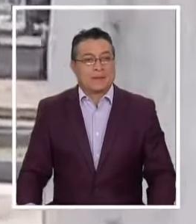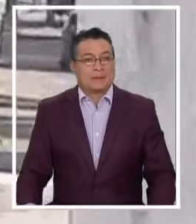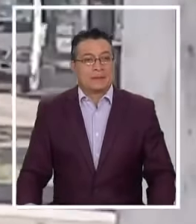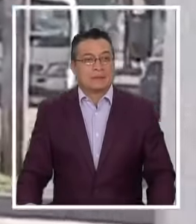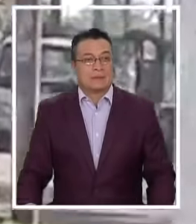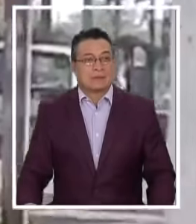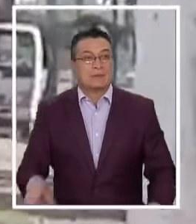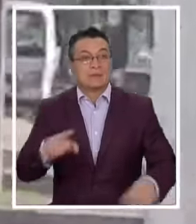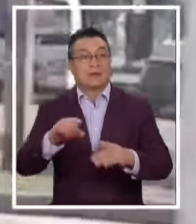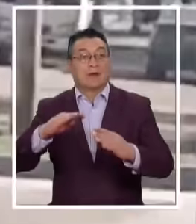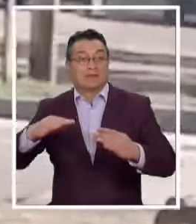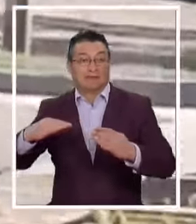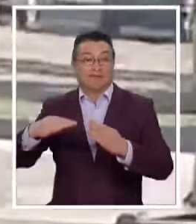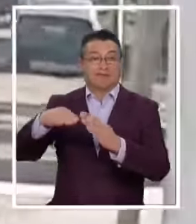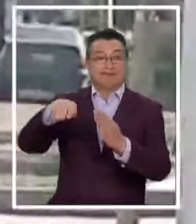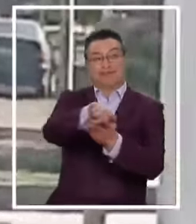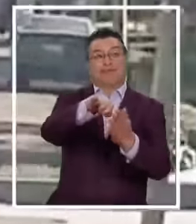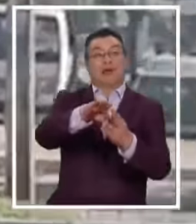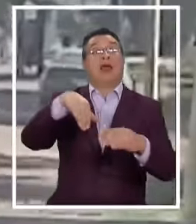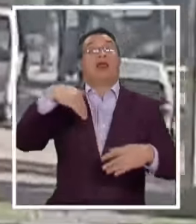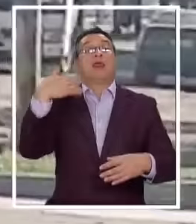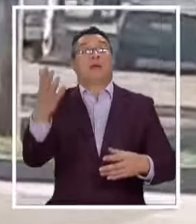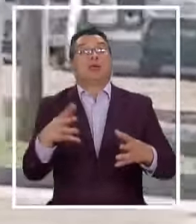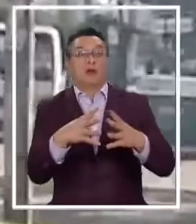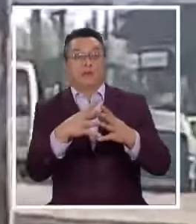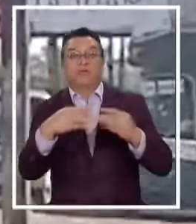Primero fue el choque Y después la huida